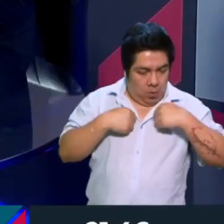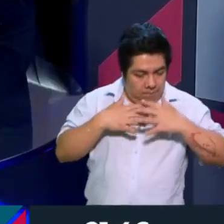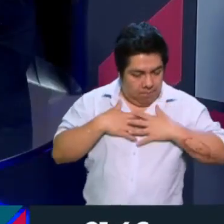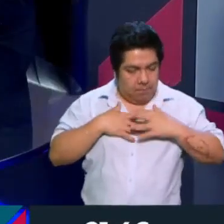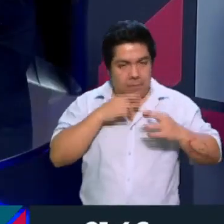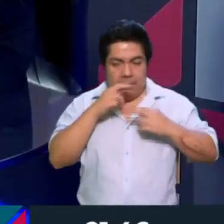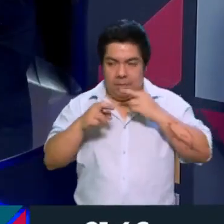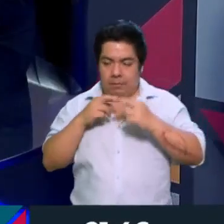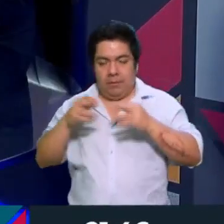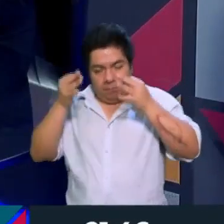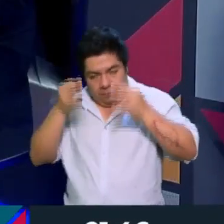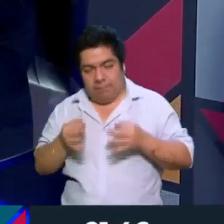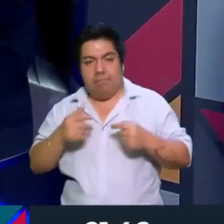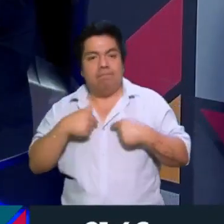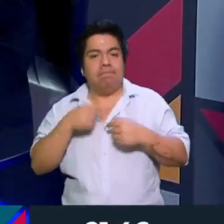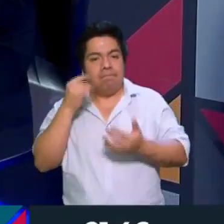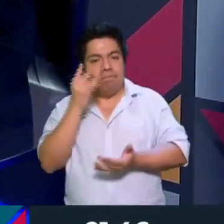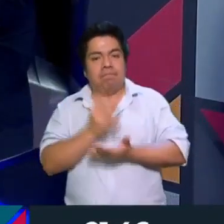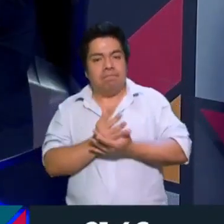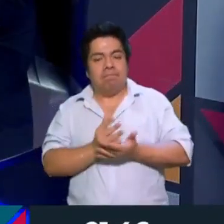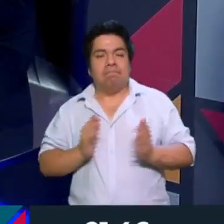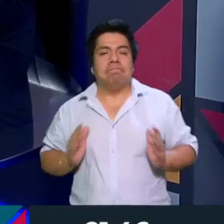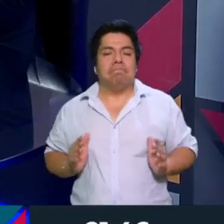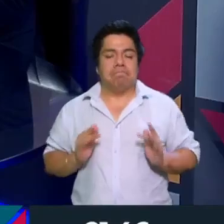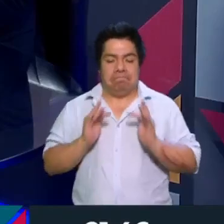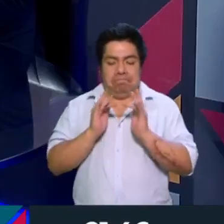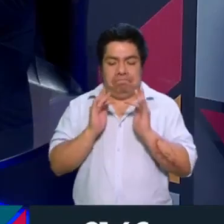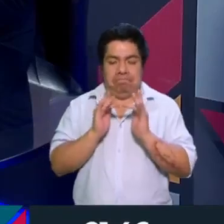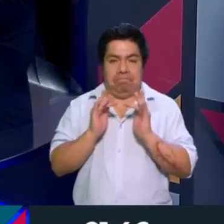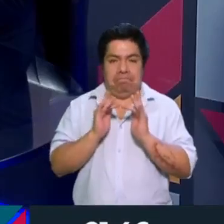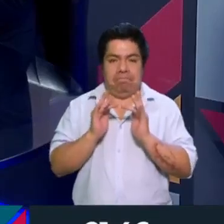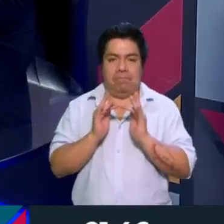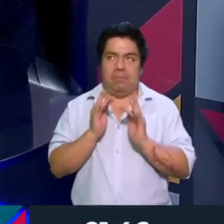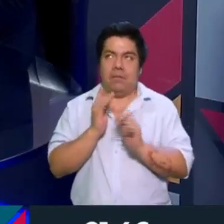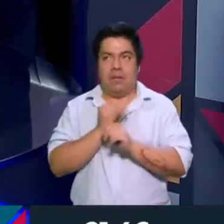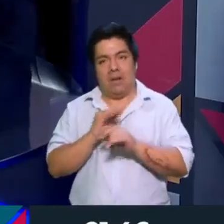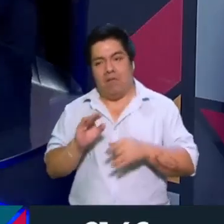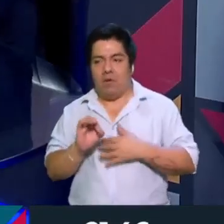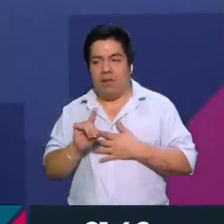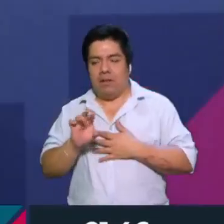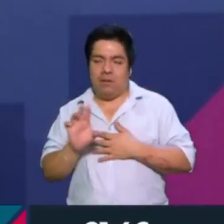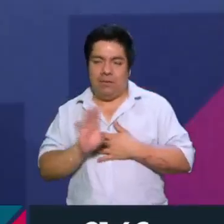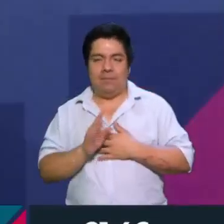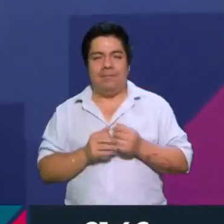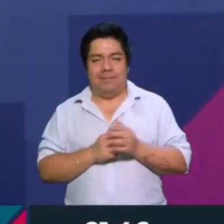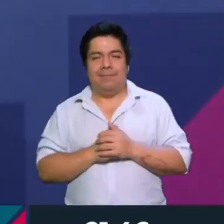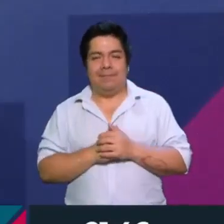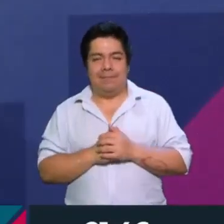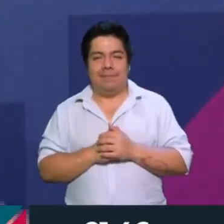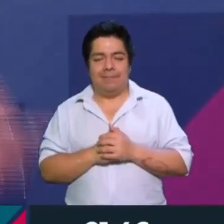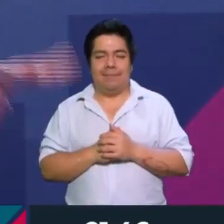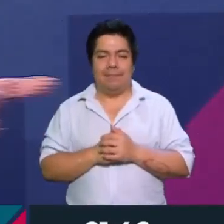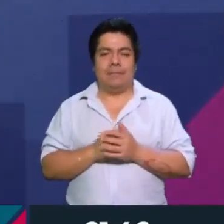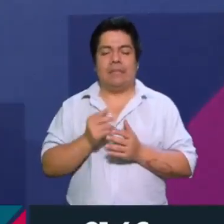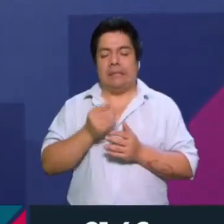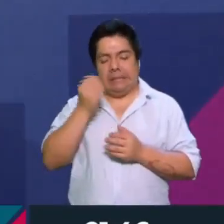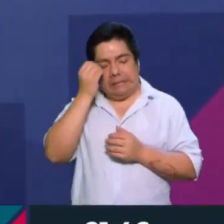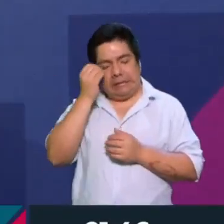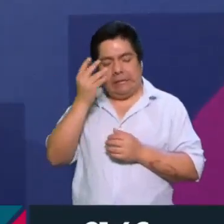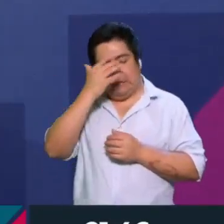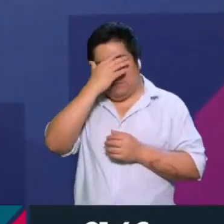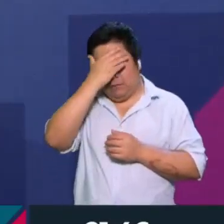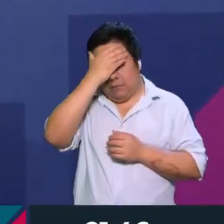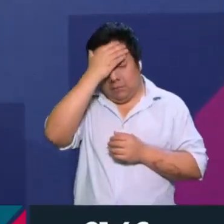Nadie más que yo las maneja. Entonces por eso no soy tan influencer. Y también se me olvida decirte una cosa.